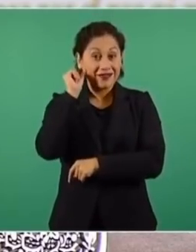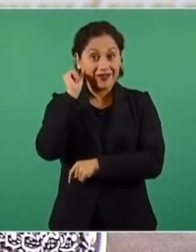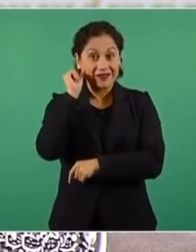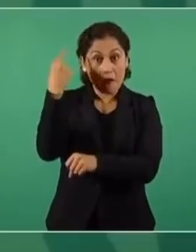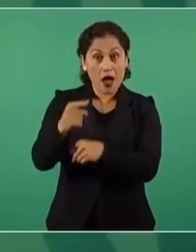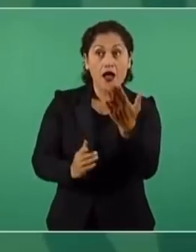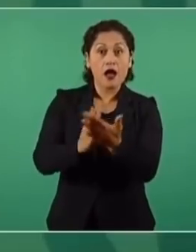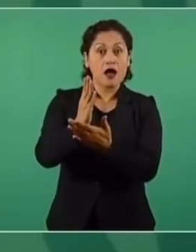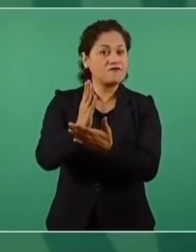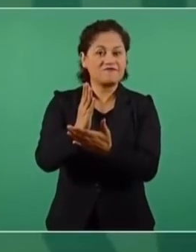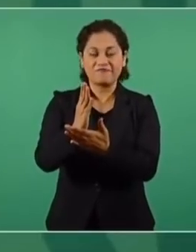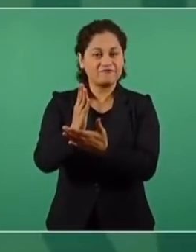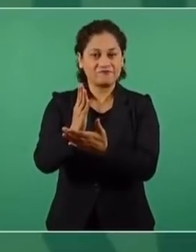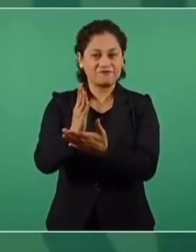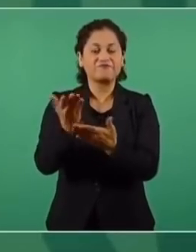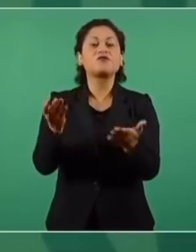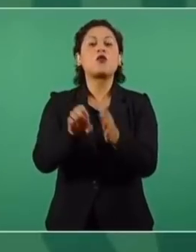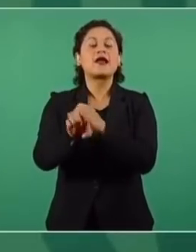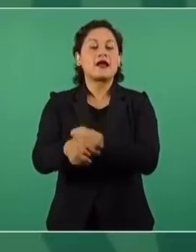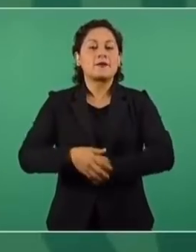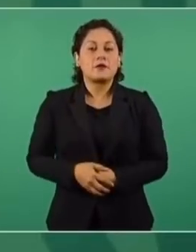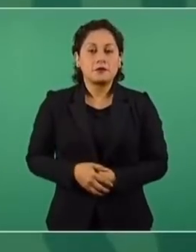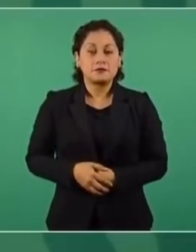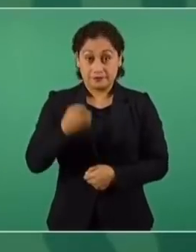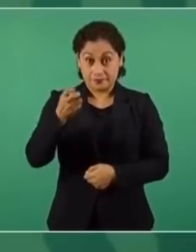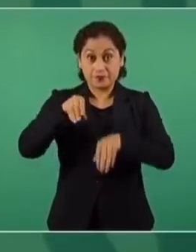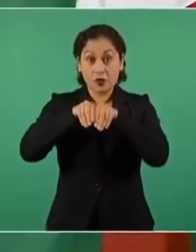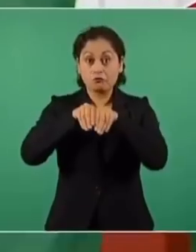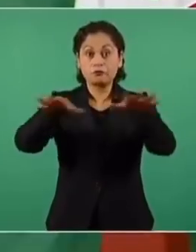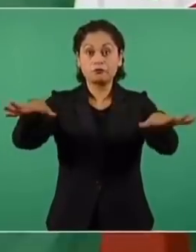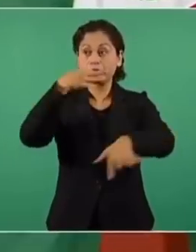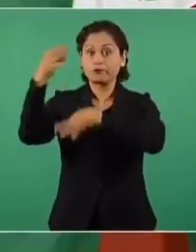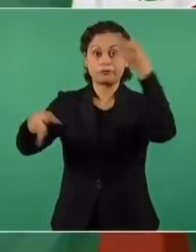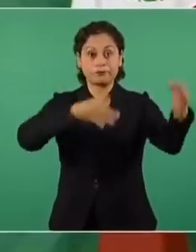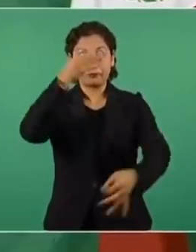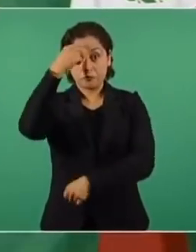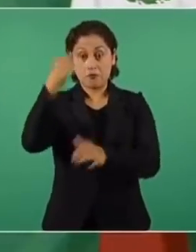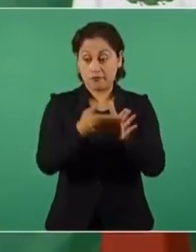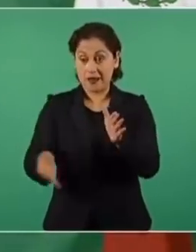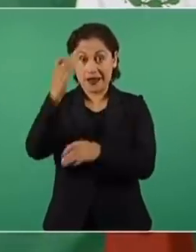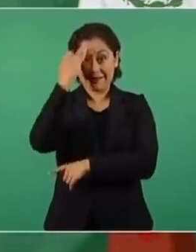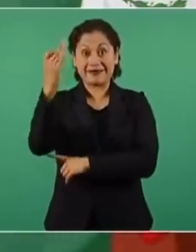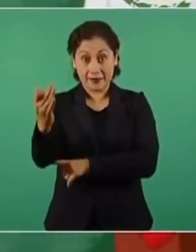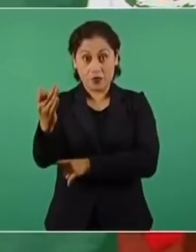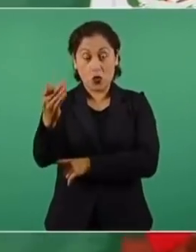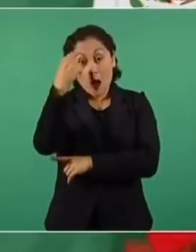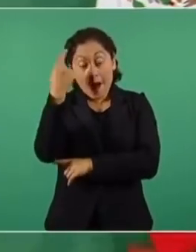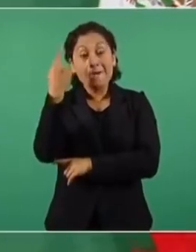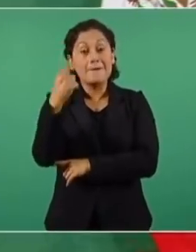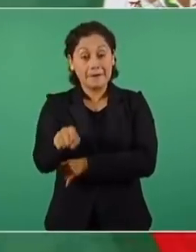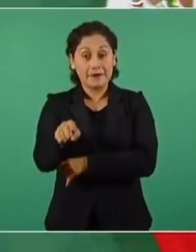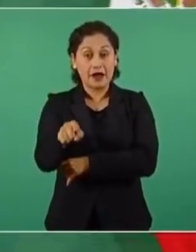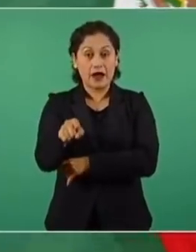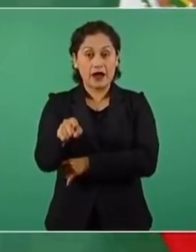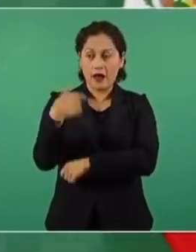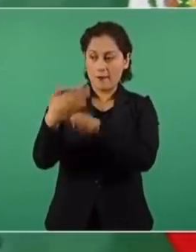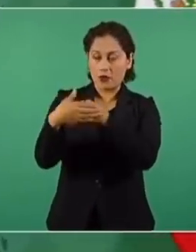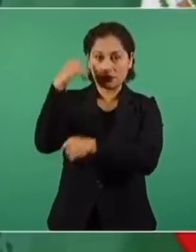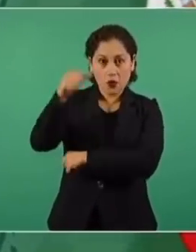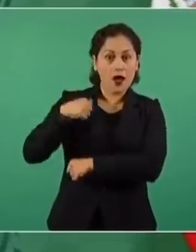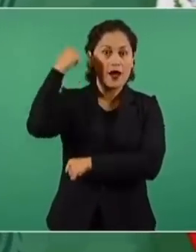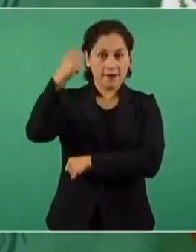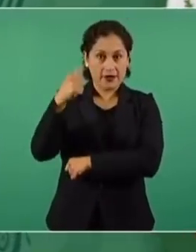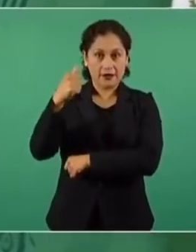se pudo sacar la convocatoria para un periodo extraordinario y que se apruebe la ley reglamentaria para que a principios de abril